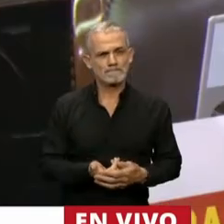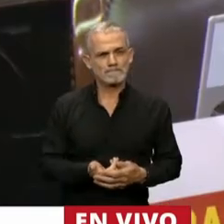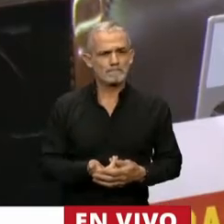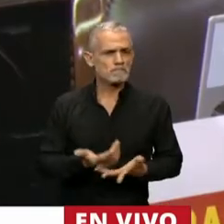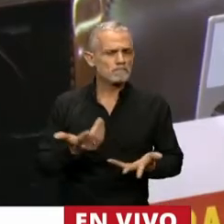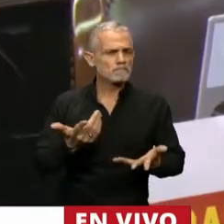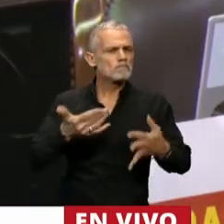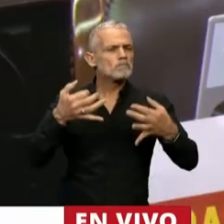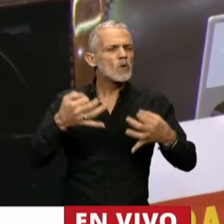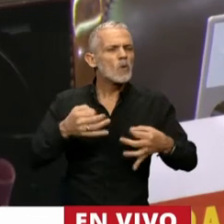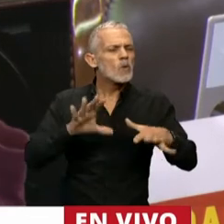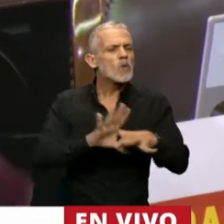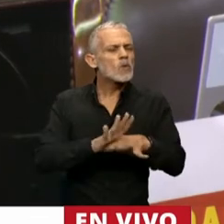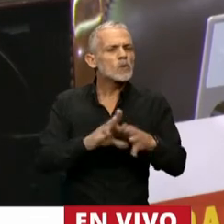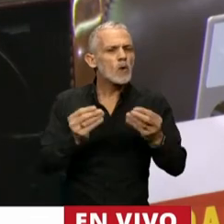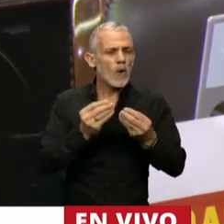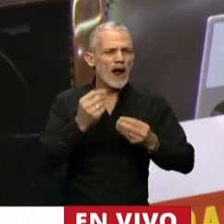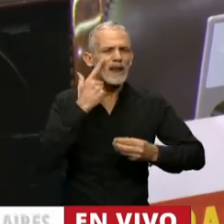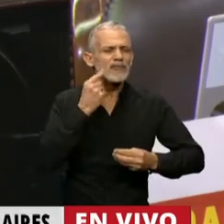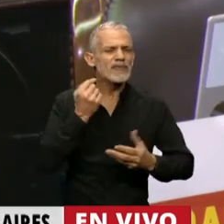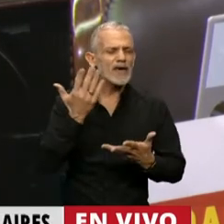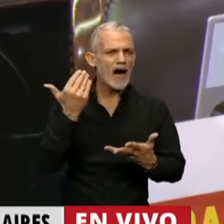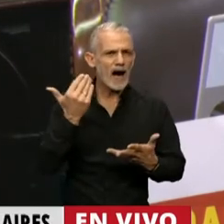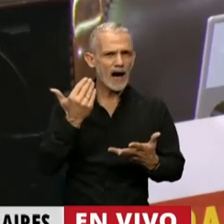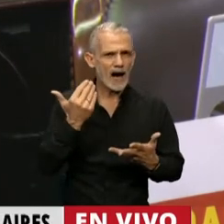justamente el día,